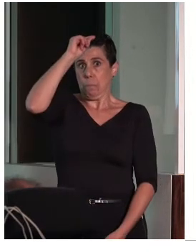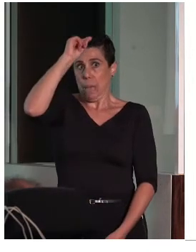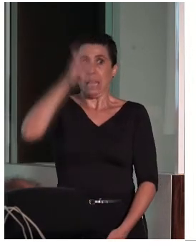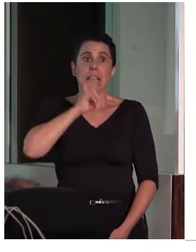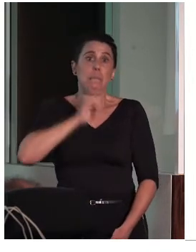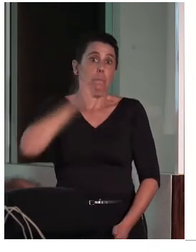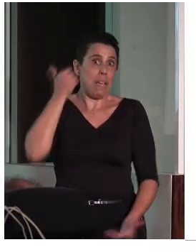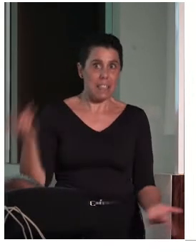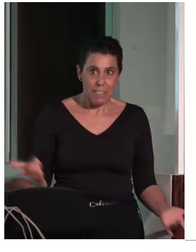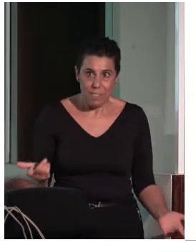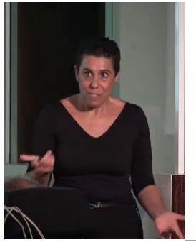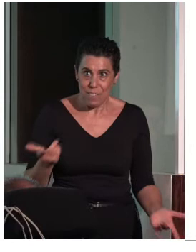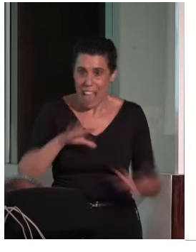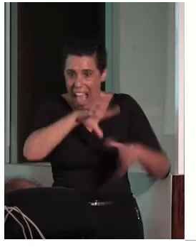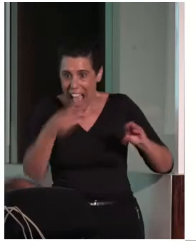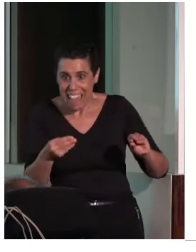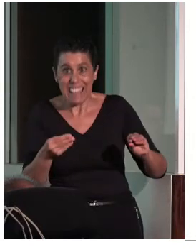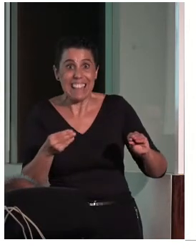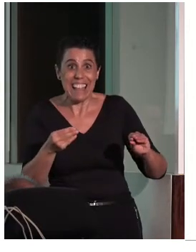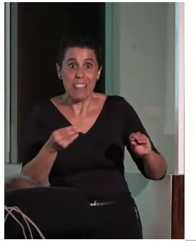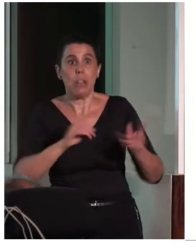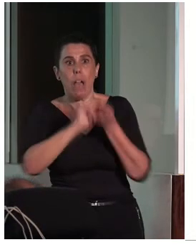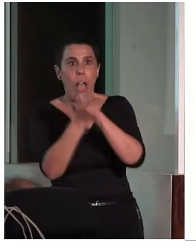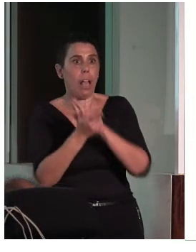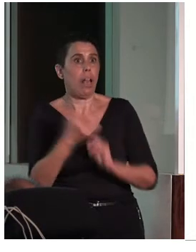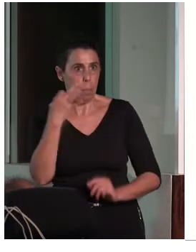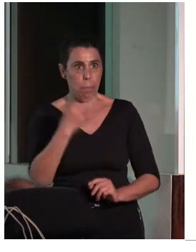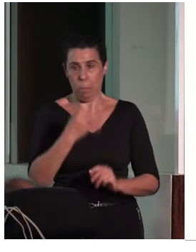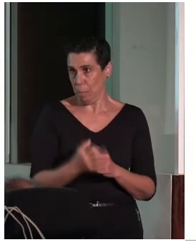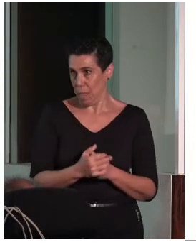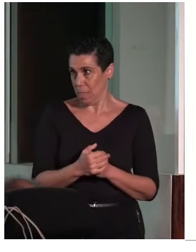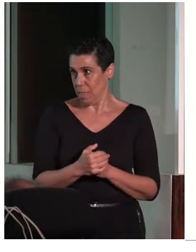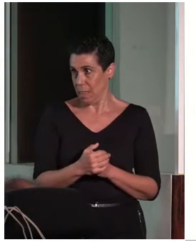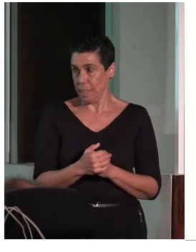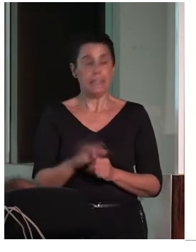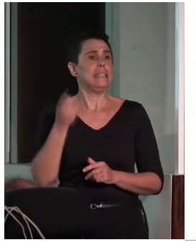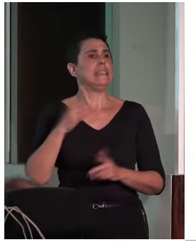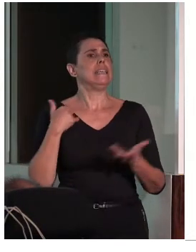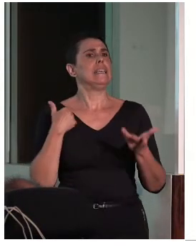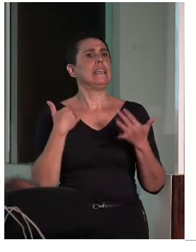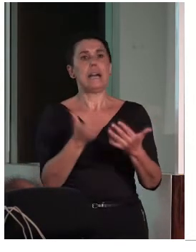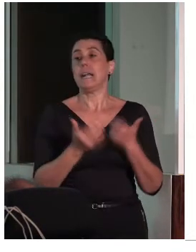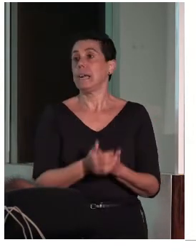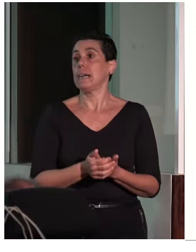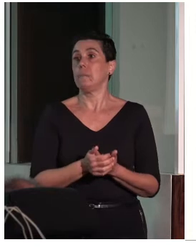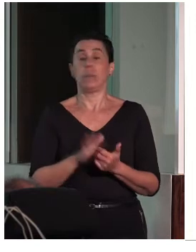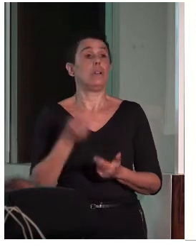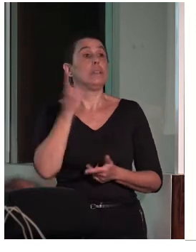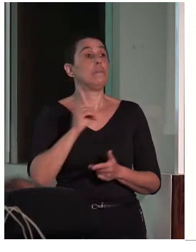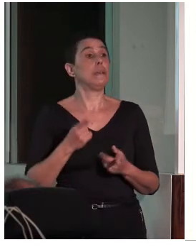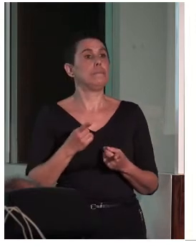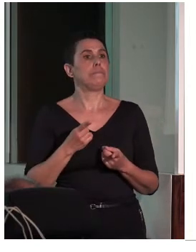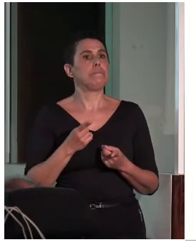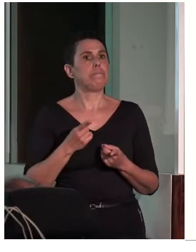anteriormente. Luego hay una cuestión que me parece fundamental, veis ya muy rápido, es la de la necesidad de